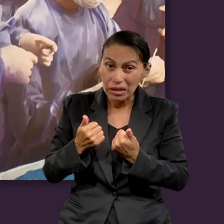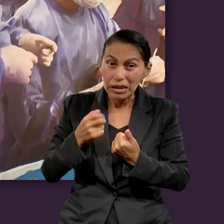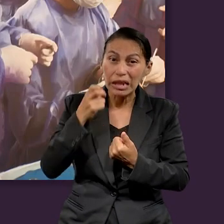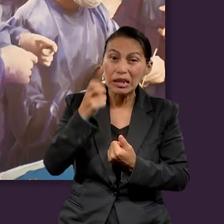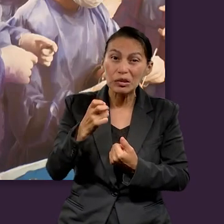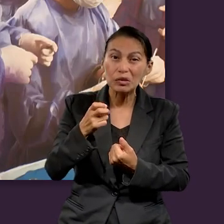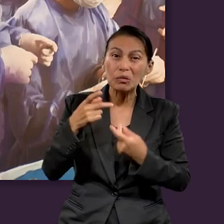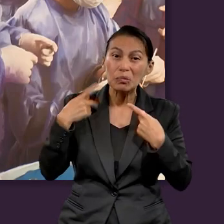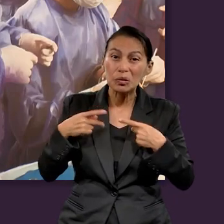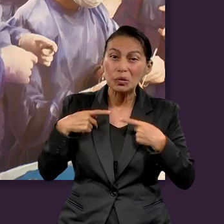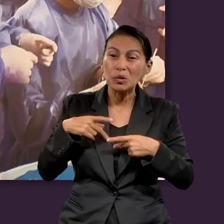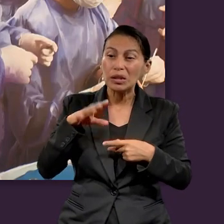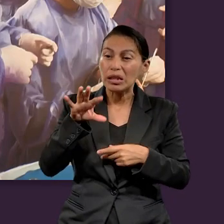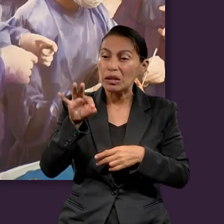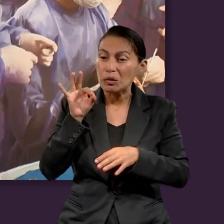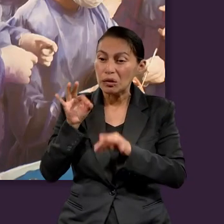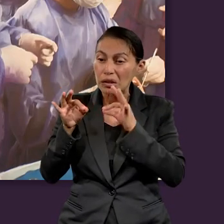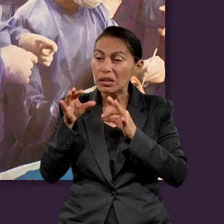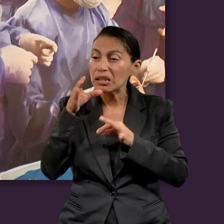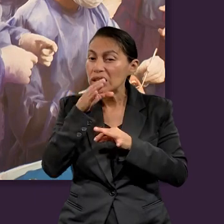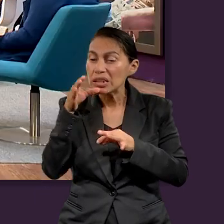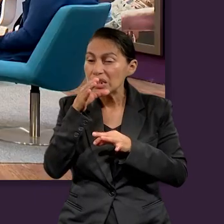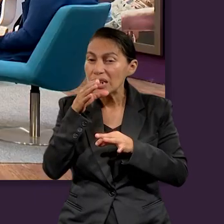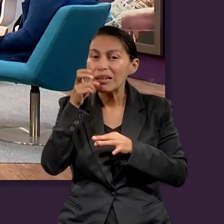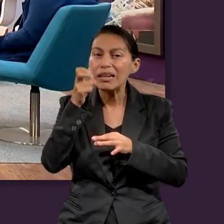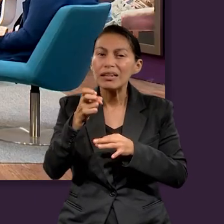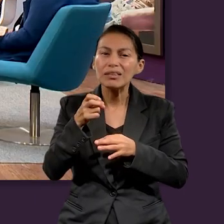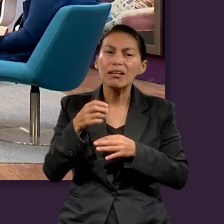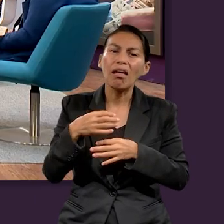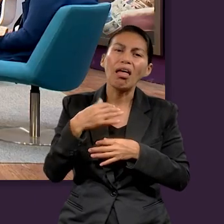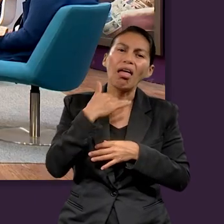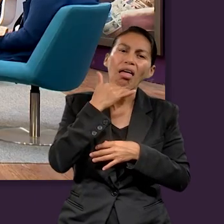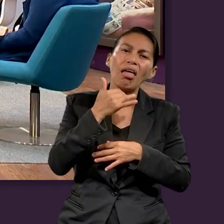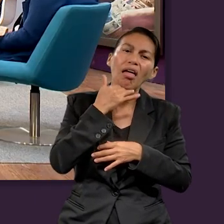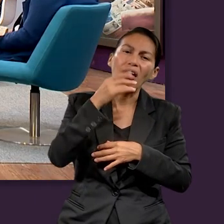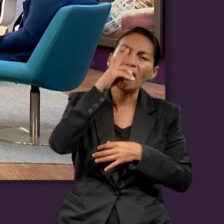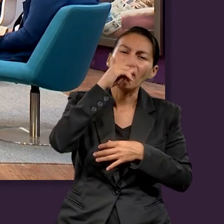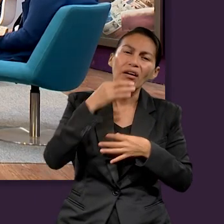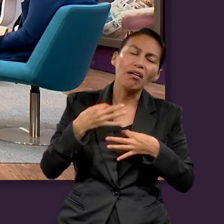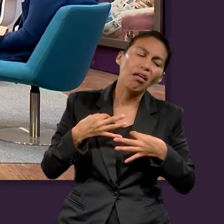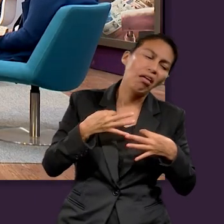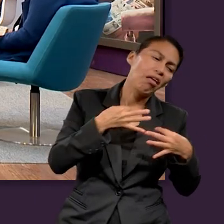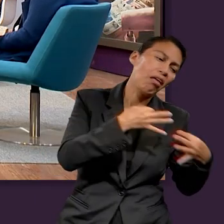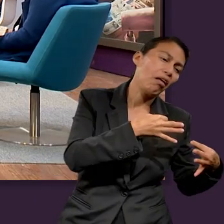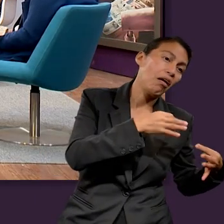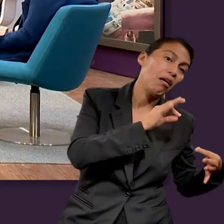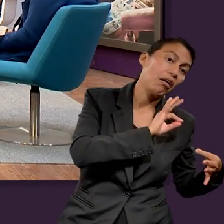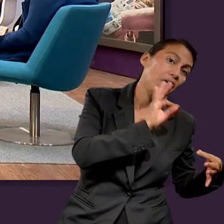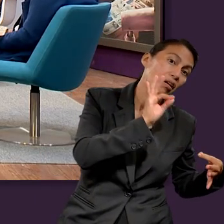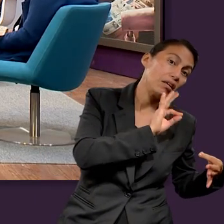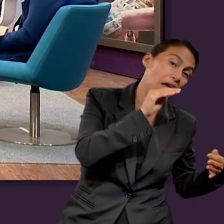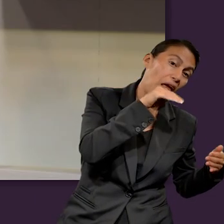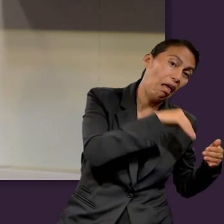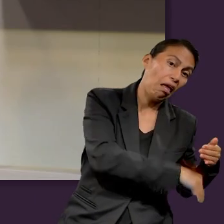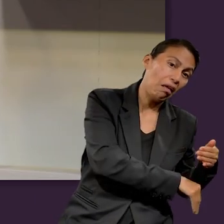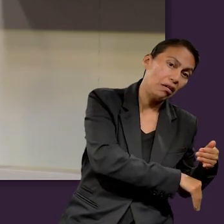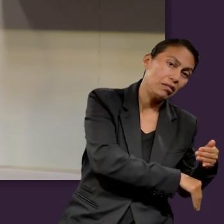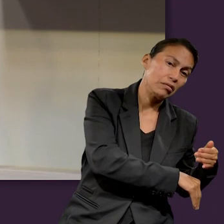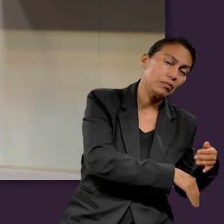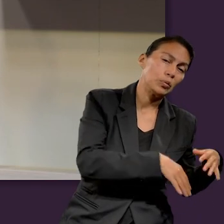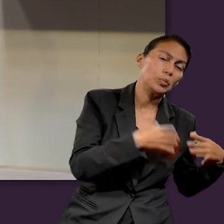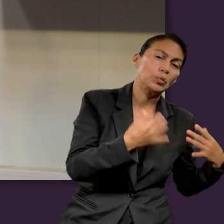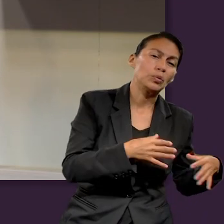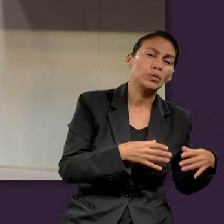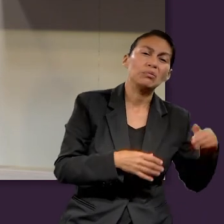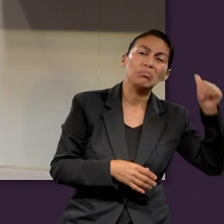dice la Escritura que aún los escogidos tenemos el riesgo de perdernos. Y el